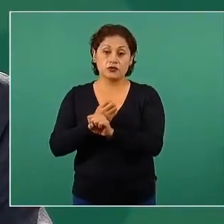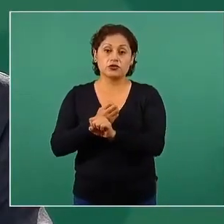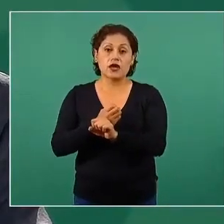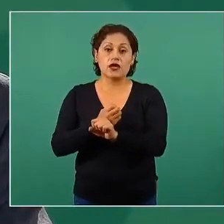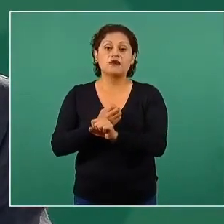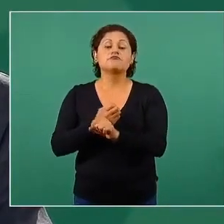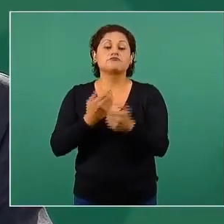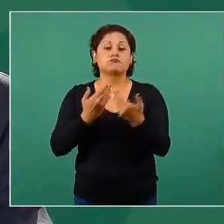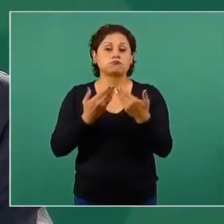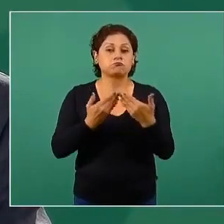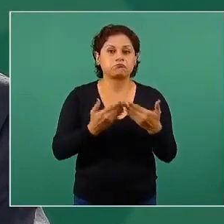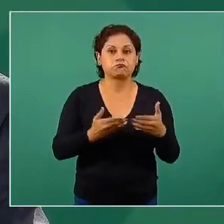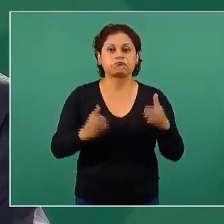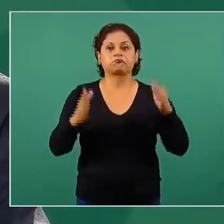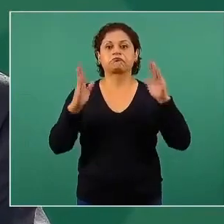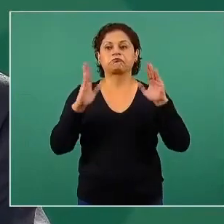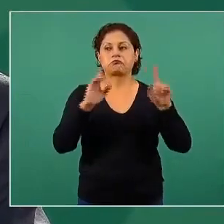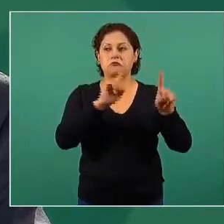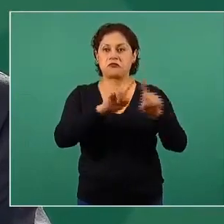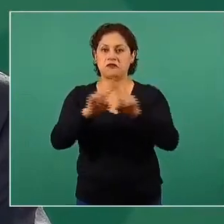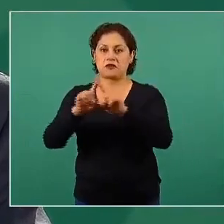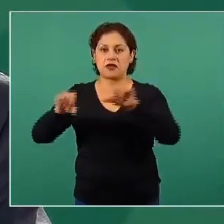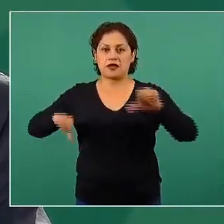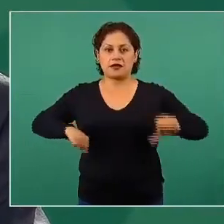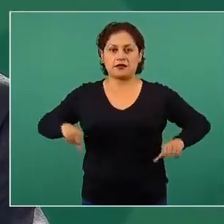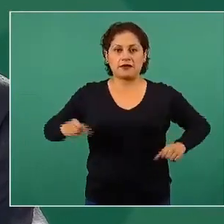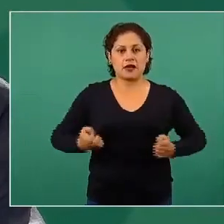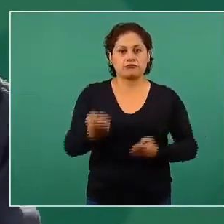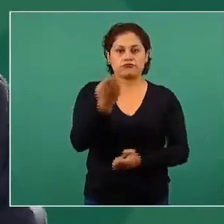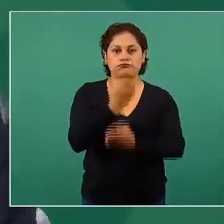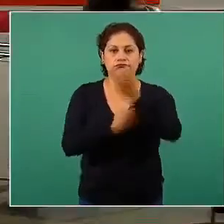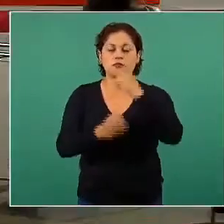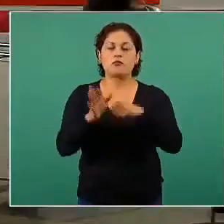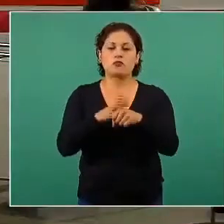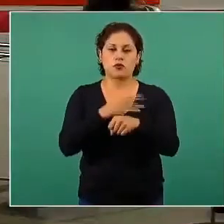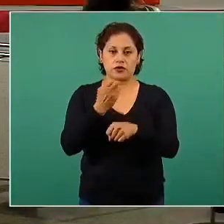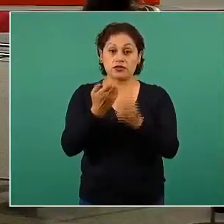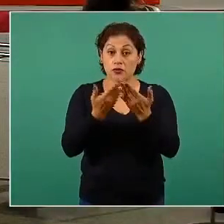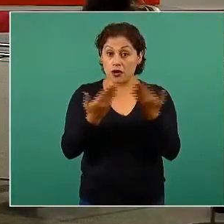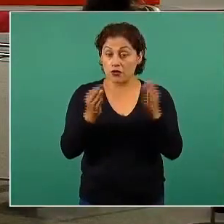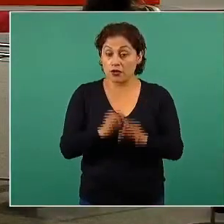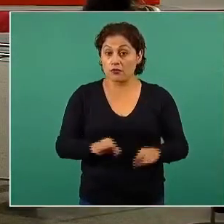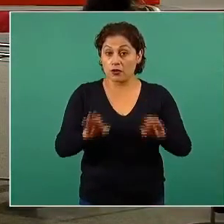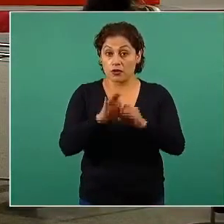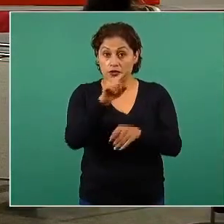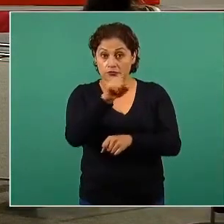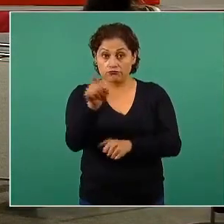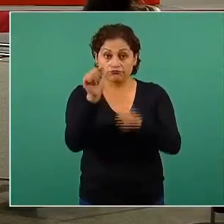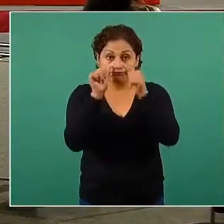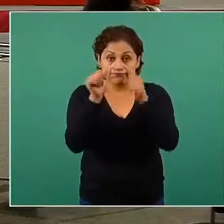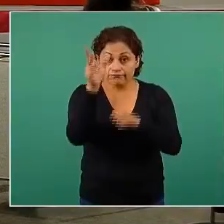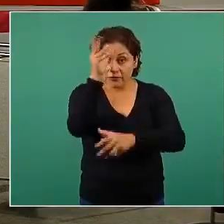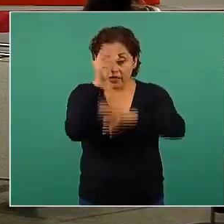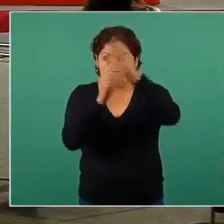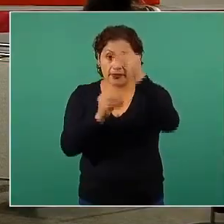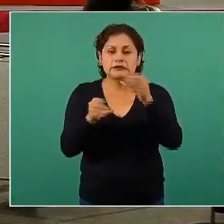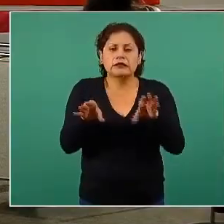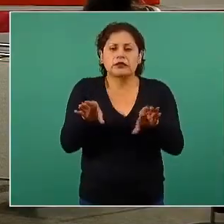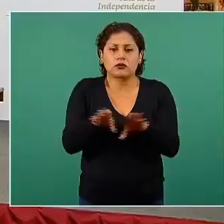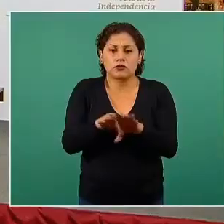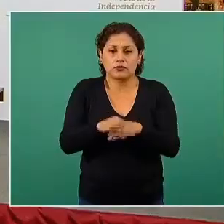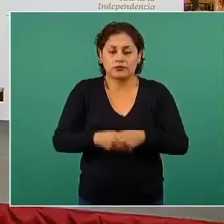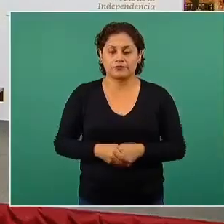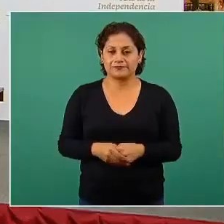tener conciencia sobre este aspecto de la salud pública y de la prevención. Adelante, por favor, Alejandra. Muchas gracias. Me voy a parar para